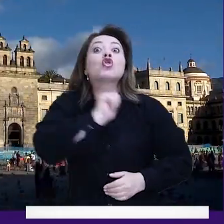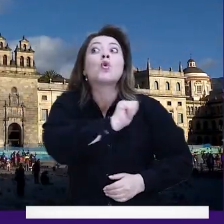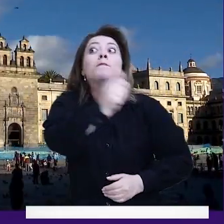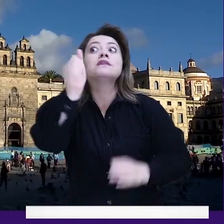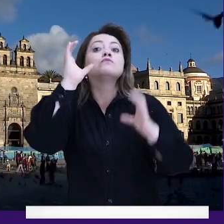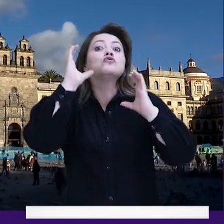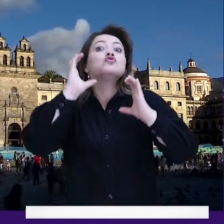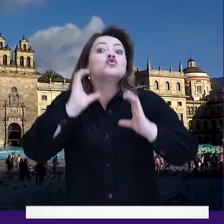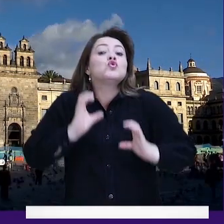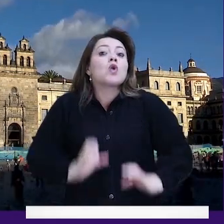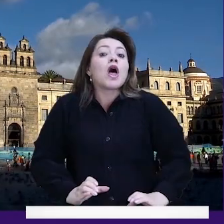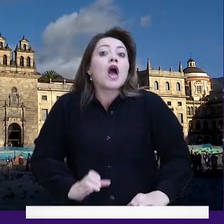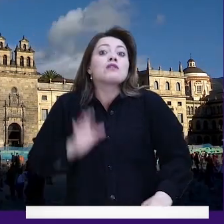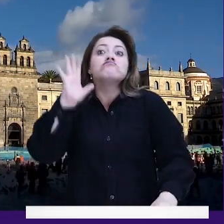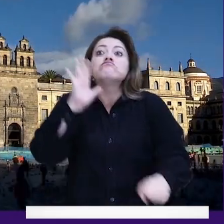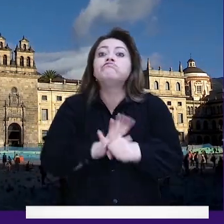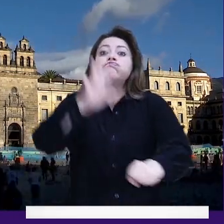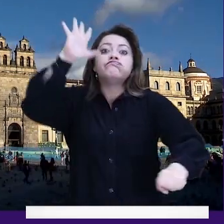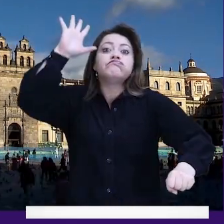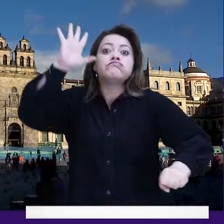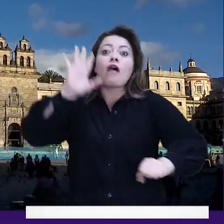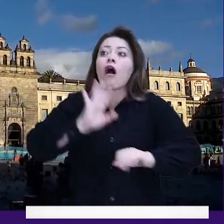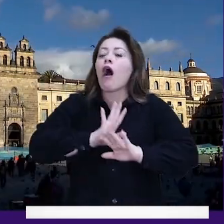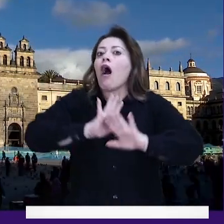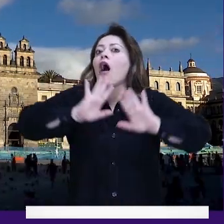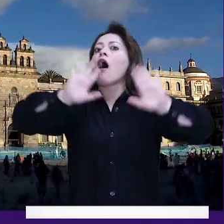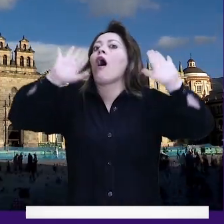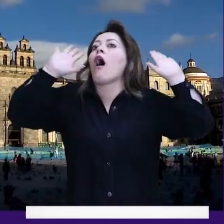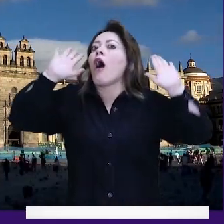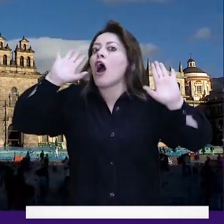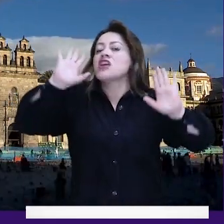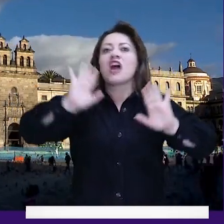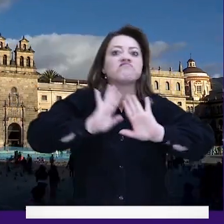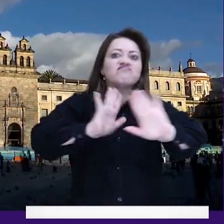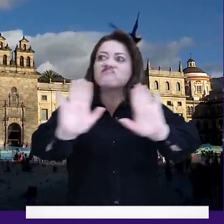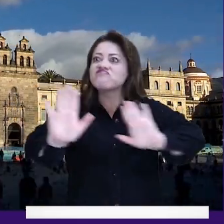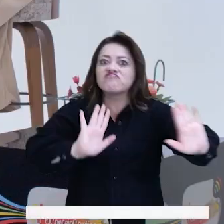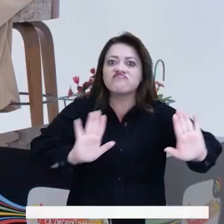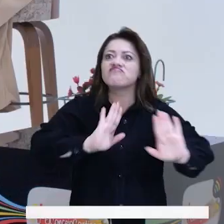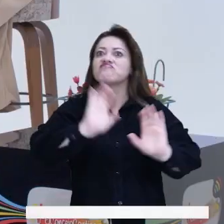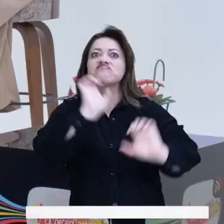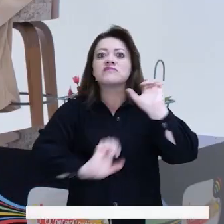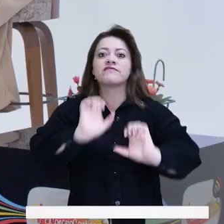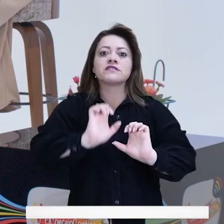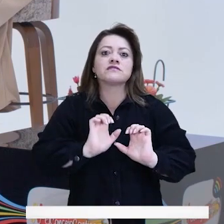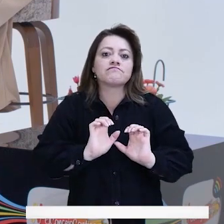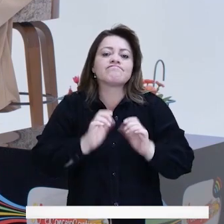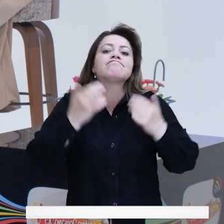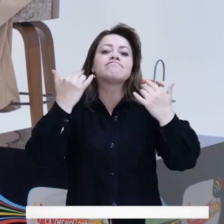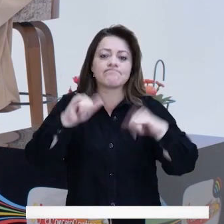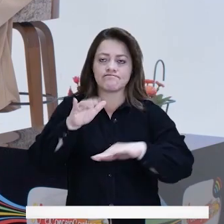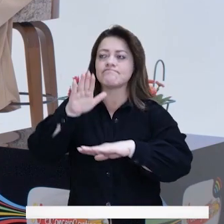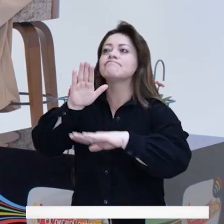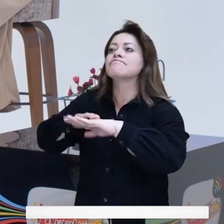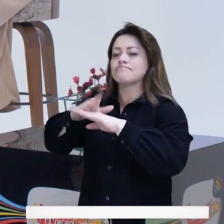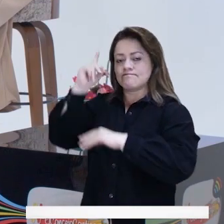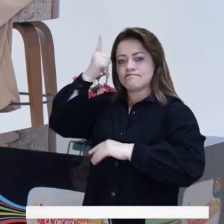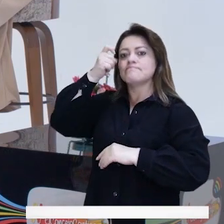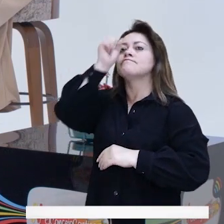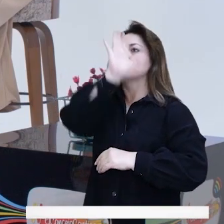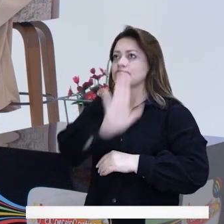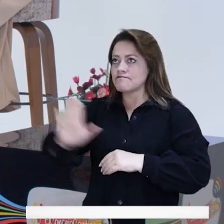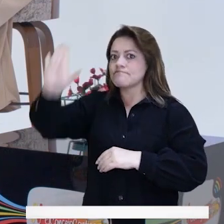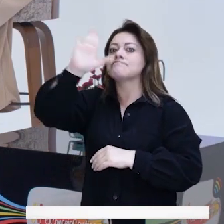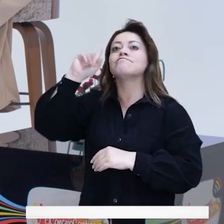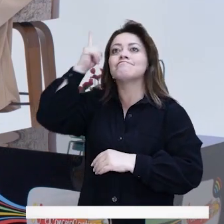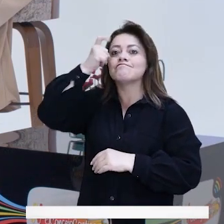pronto los mismos ciudadanos, que es lo que no se quiere, terminen tomando la justicia por sus propias manos. ¿Qué le hemos pedido tanto al gobierno nacional como